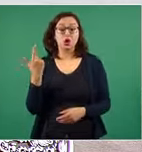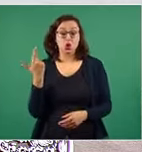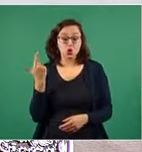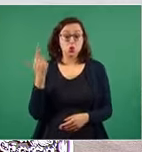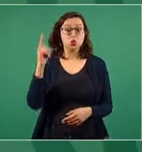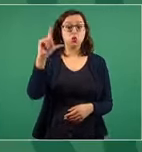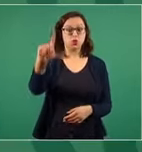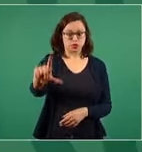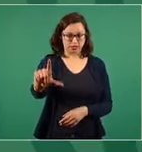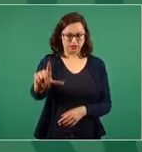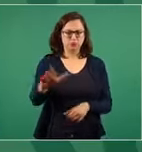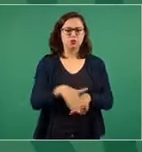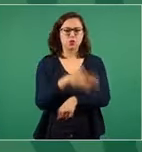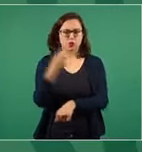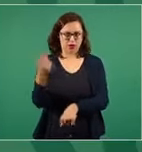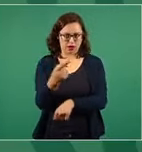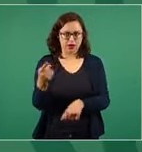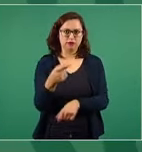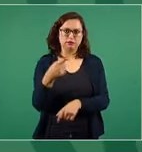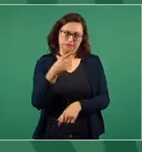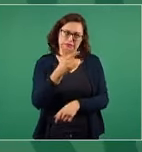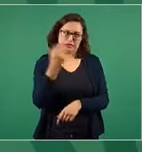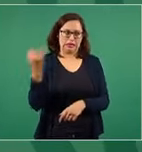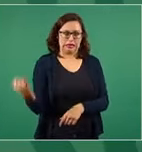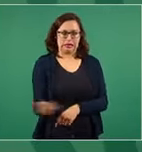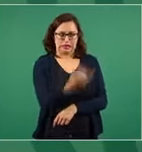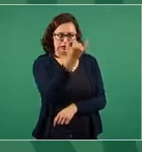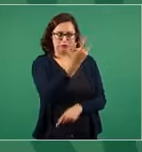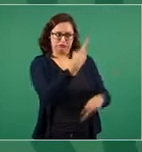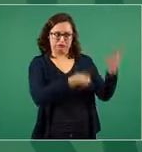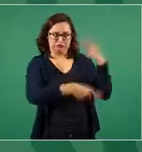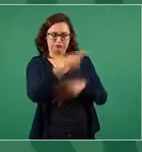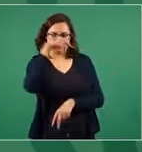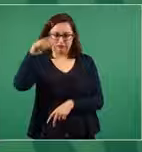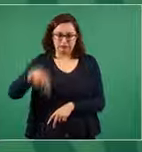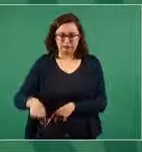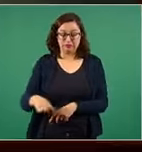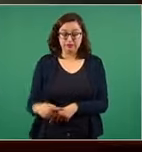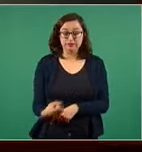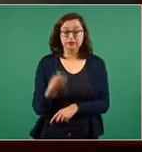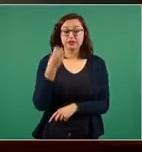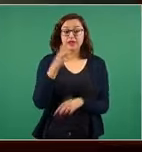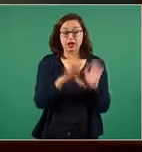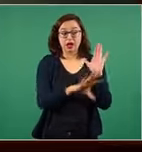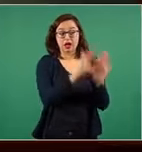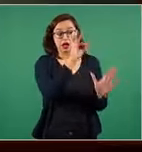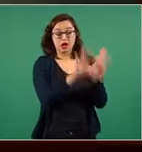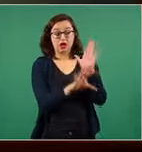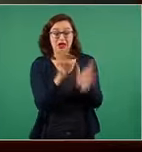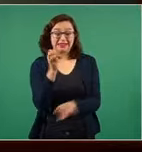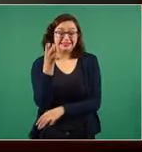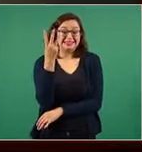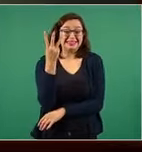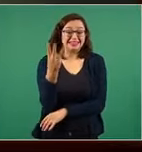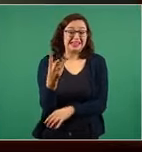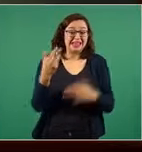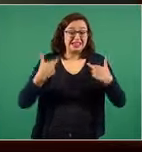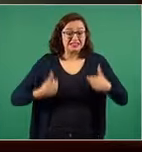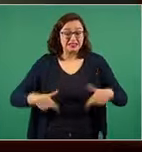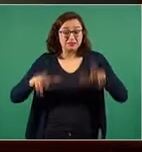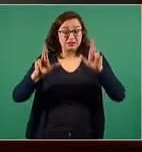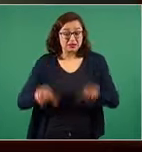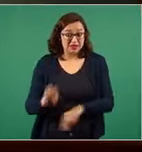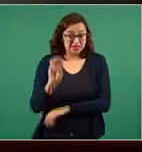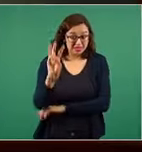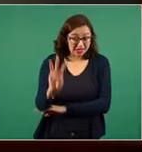ellos se preparen y puedan venir, que vengan tres de estos campesinos de Cril,